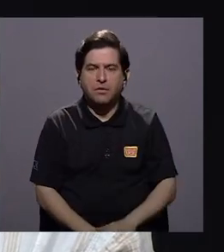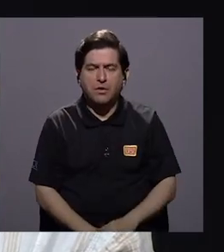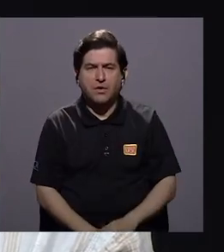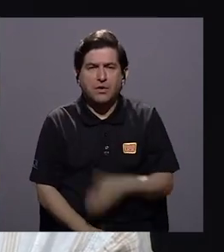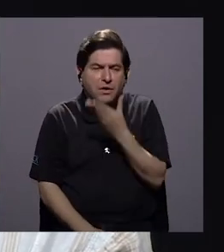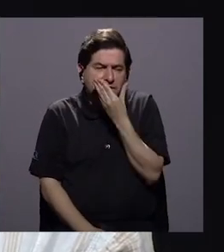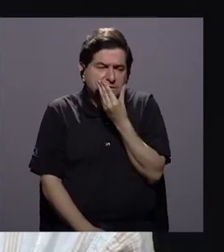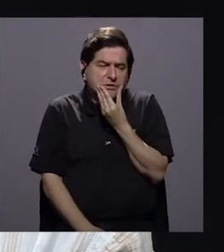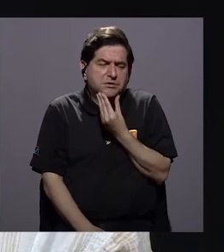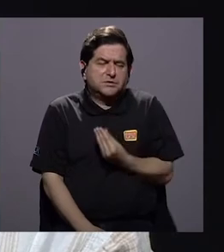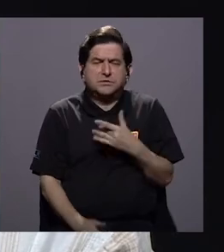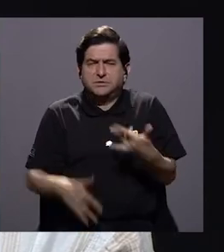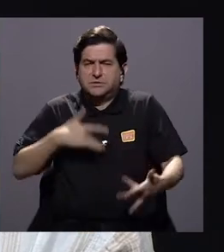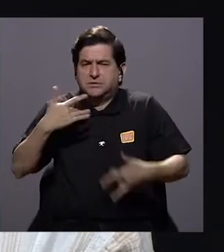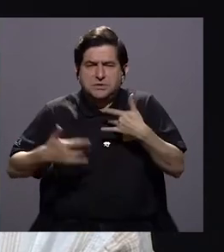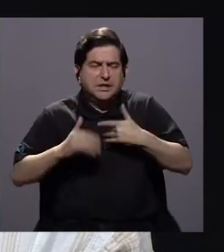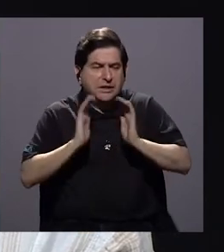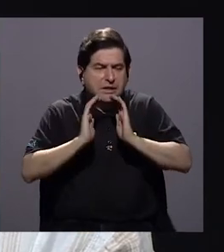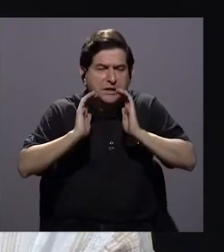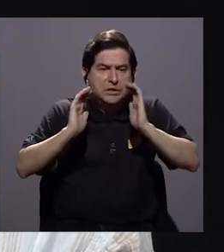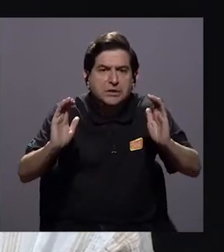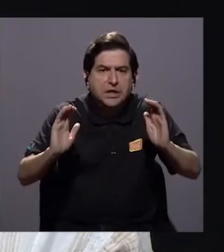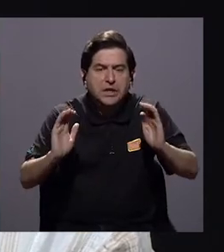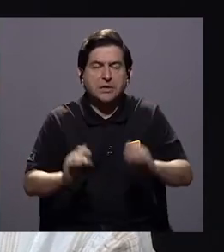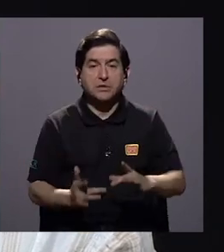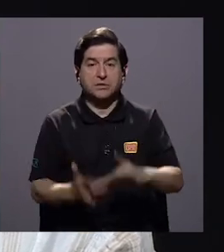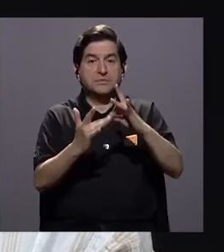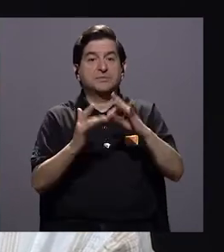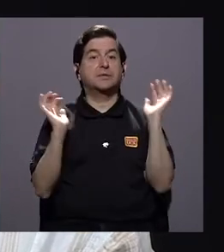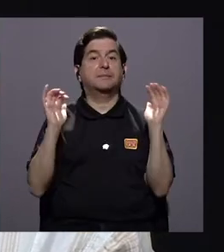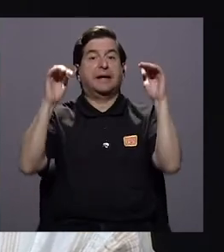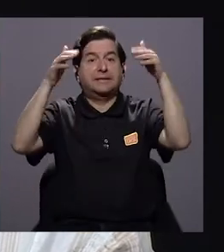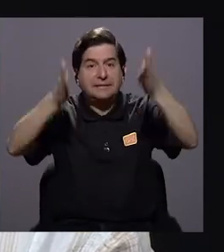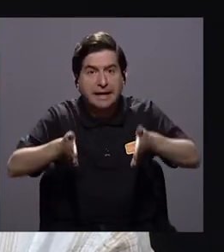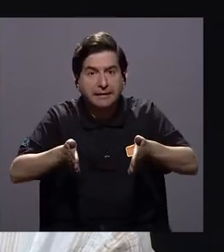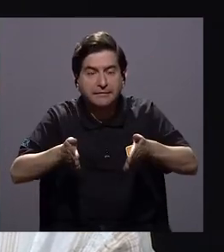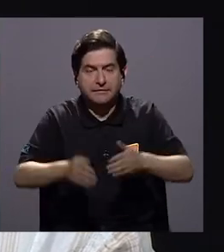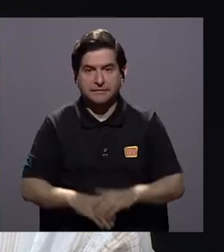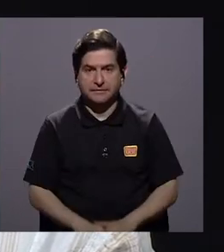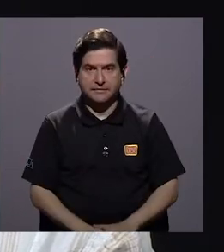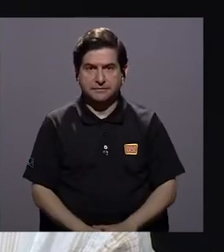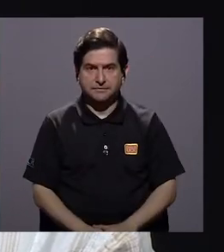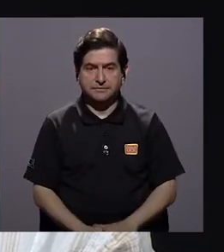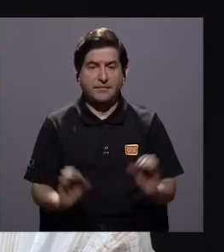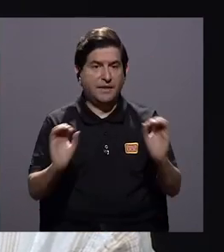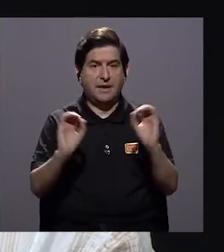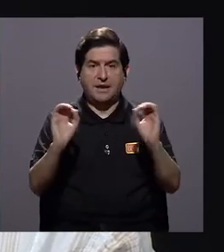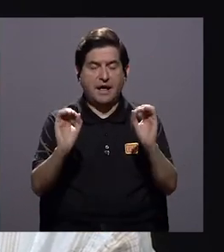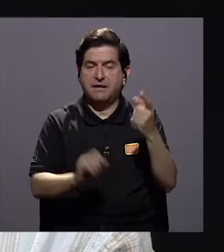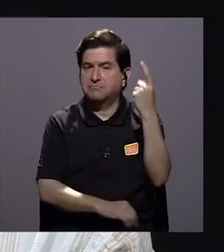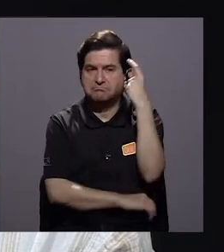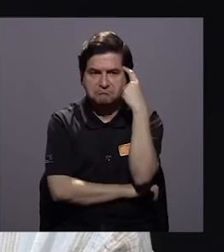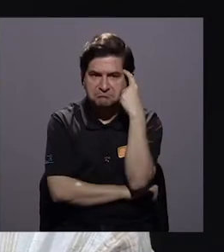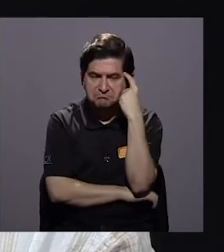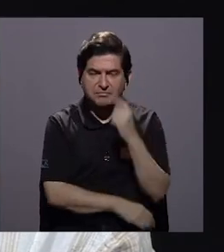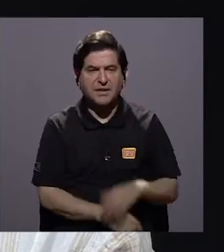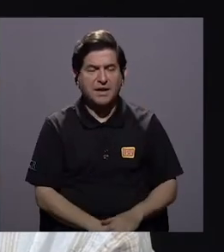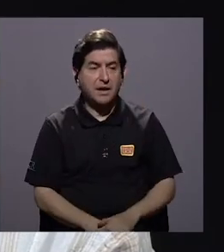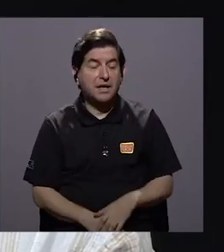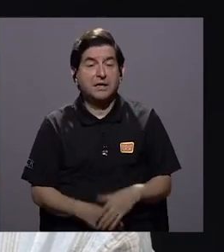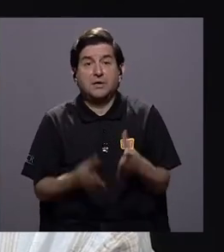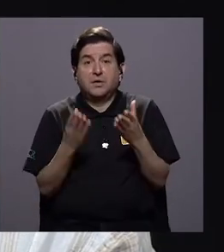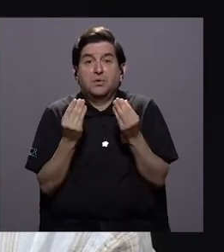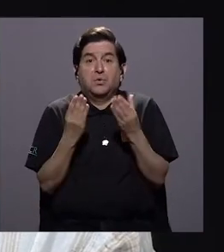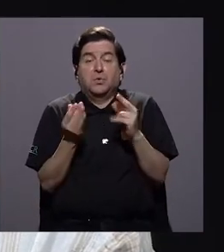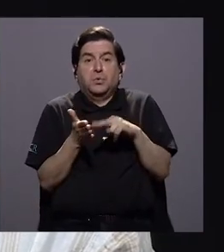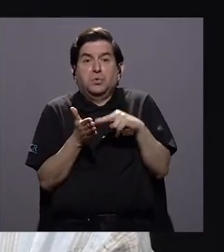el sufrimiento que sienten, sienten los niños, sobre todo migrantes, verdad, porque nadie se pone a pensar el terror